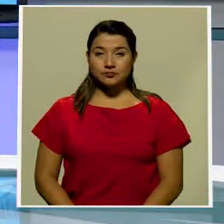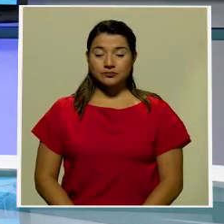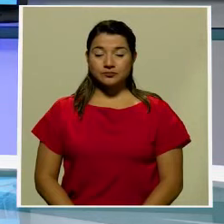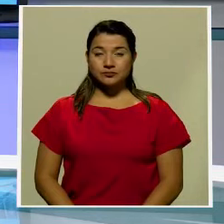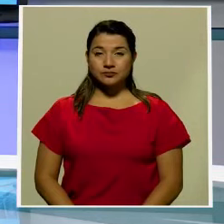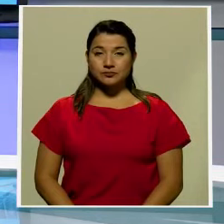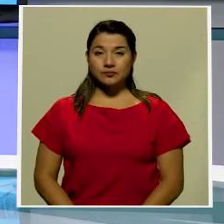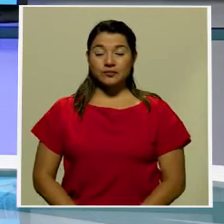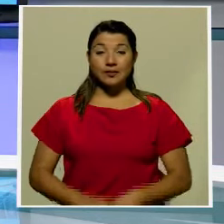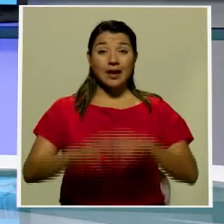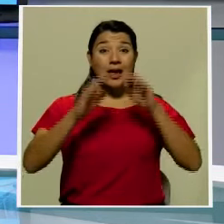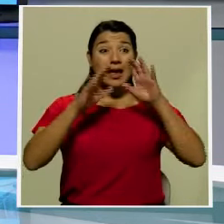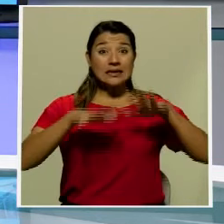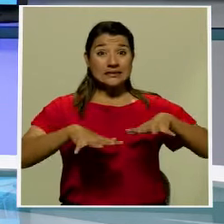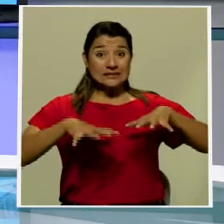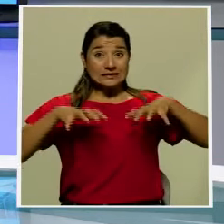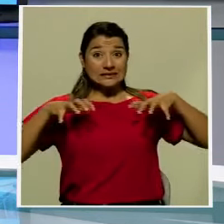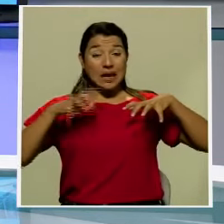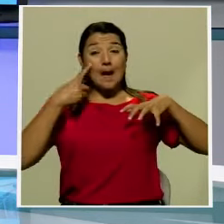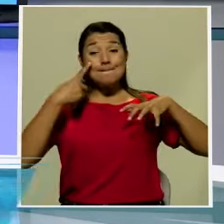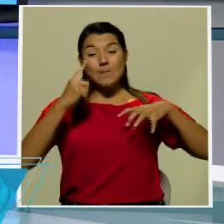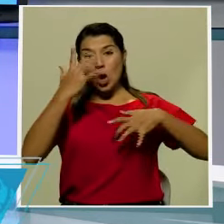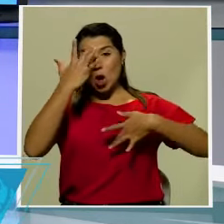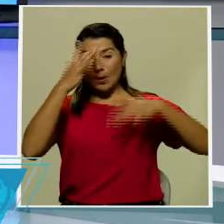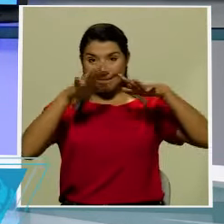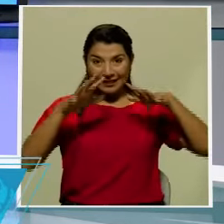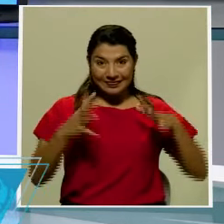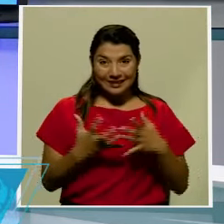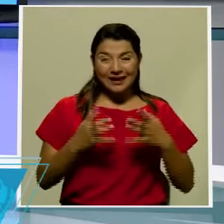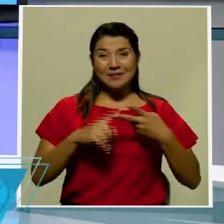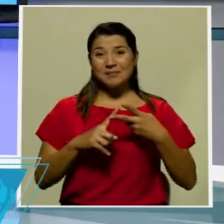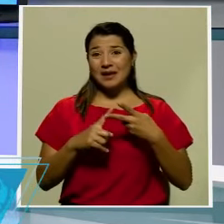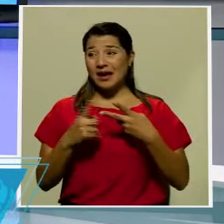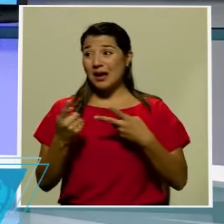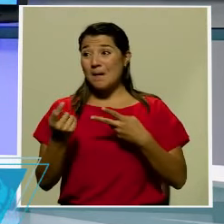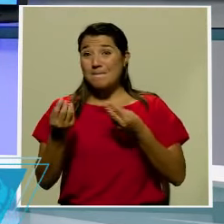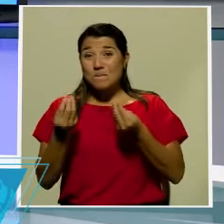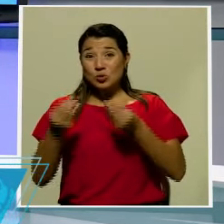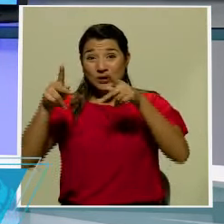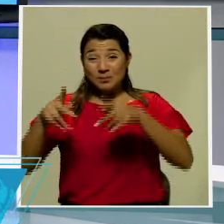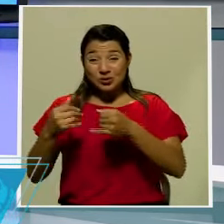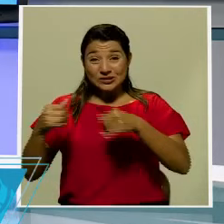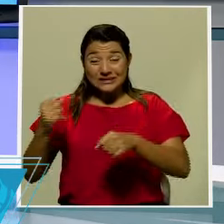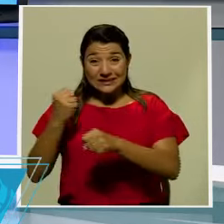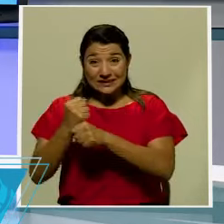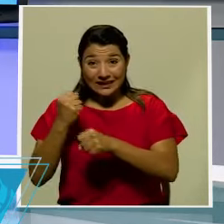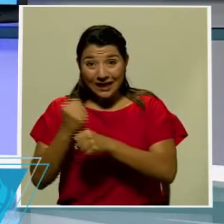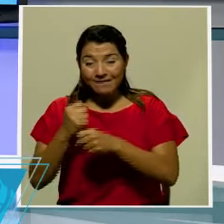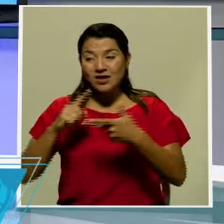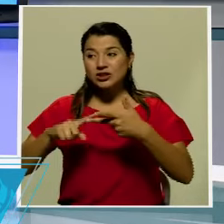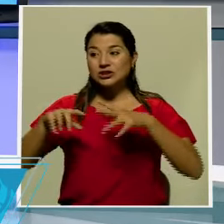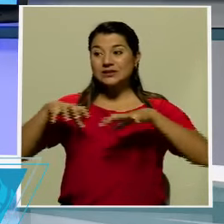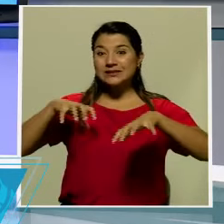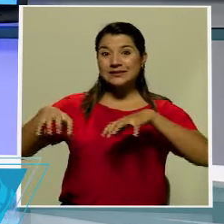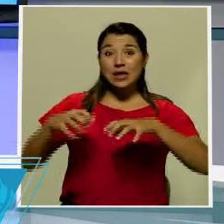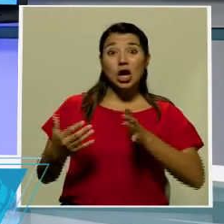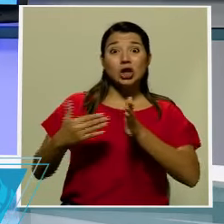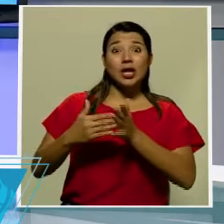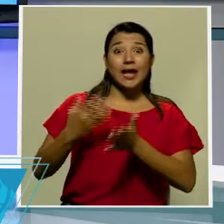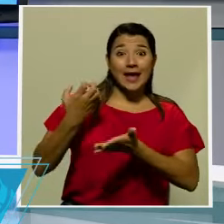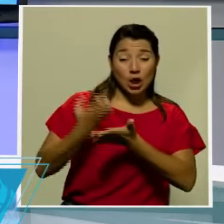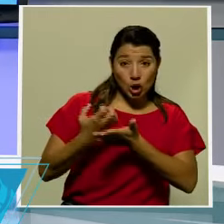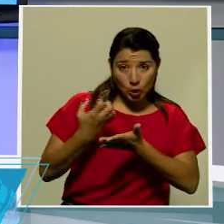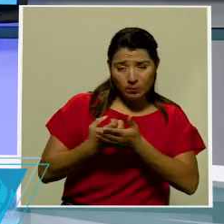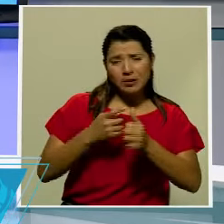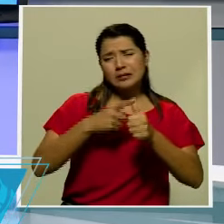La tensión de la pandemia, el desempleo, la reactivación económica entre otros factores sociales y